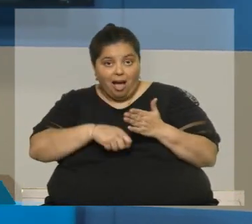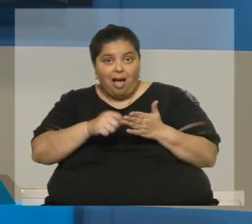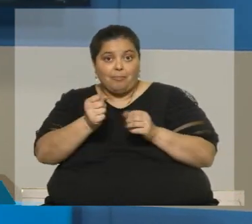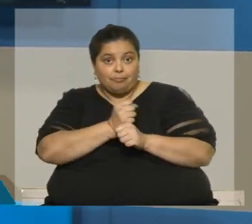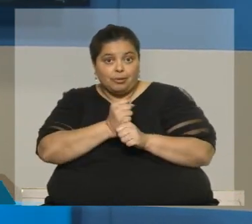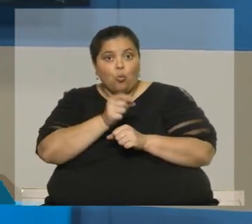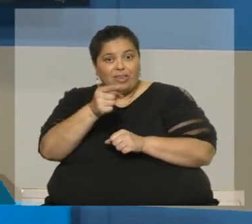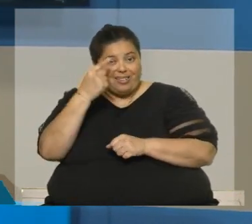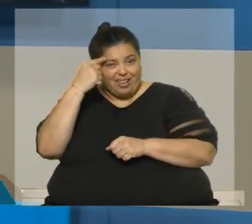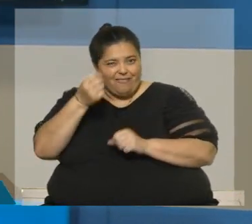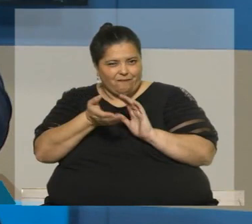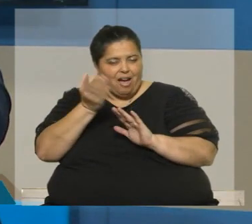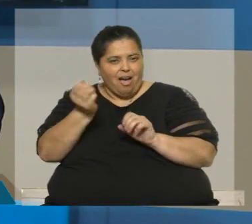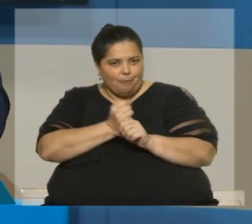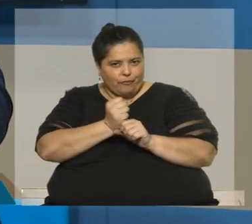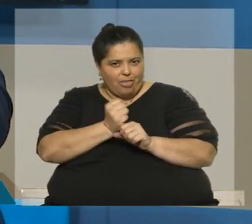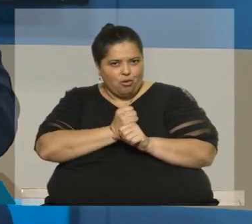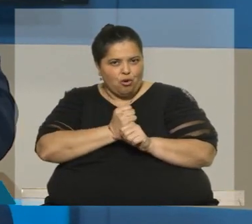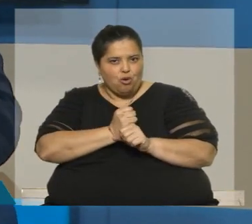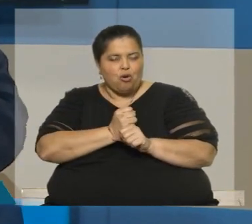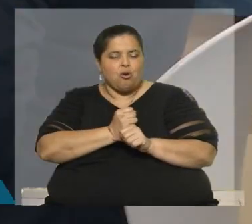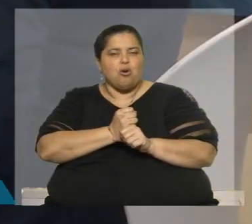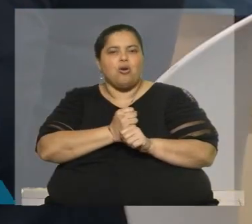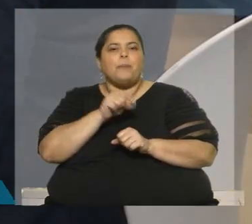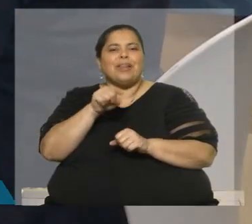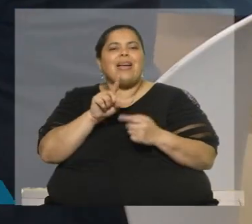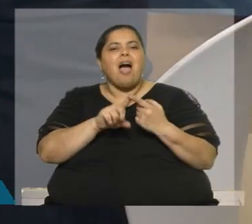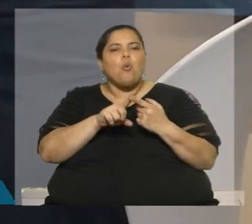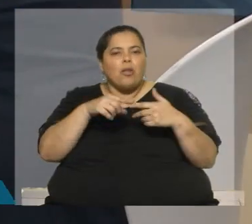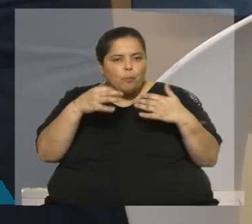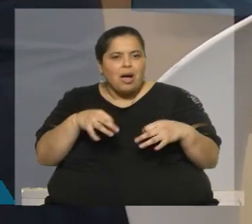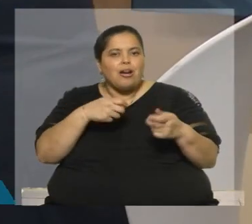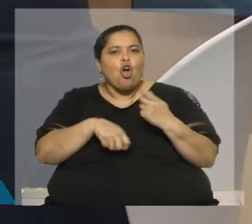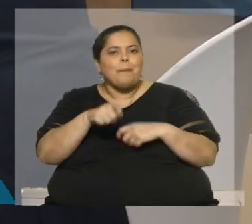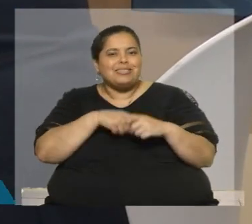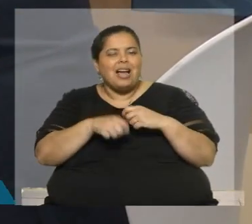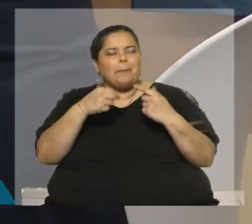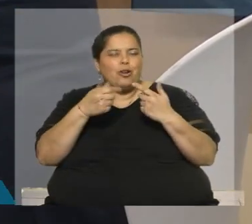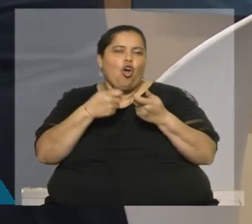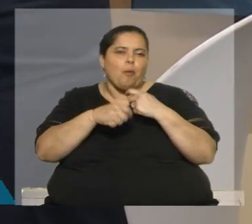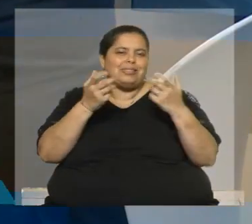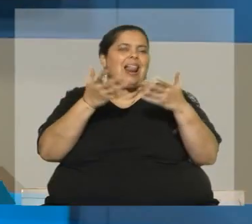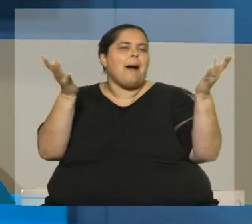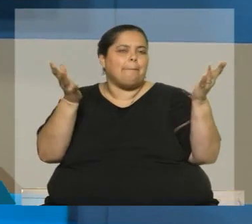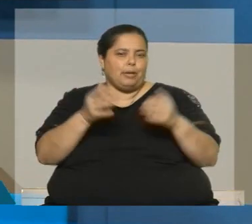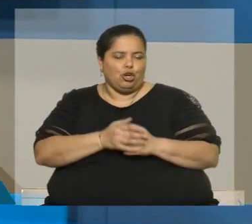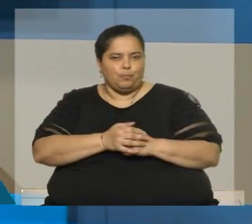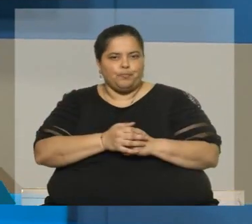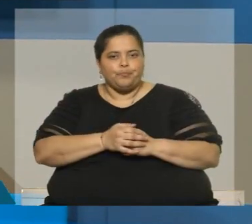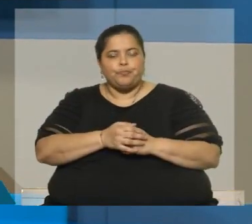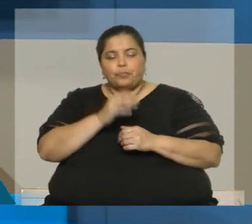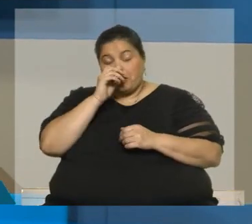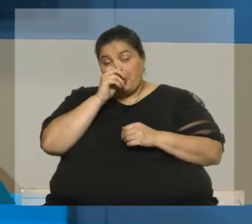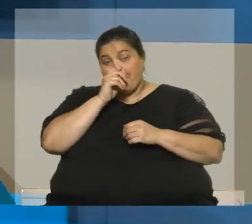¿Cree que va a salir al final ese acuerdo? Yo sí. Es un acuerdo básicamente comercial, pero muy amplio, digo, ¿no? Pero mire, le voy a decir al revés. ¿Nos podemos